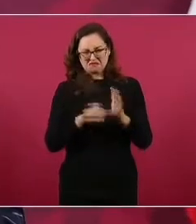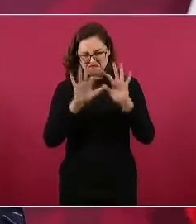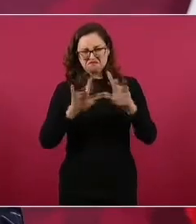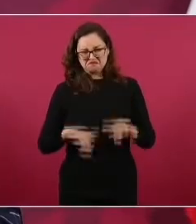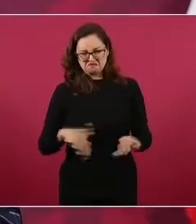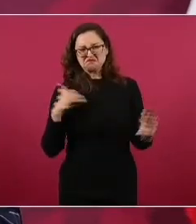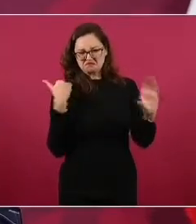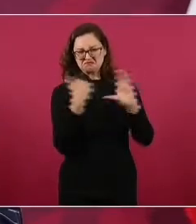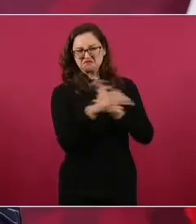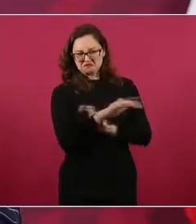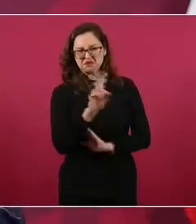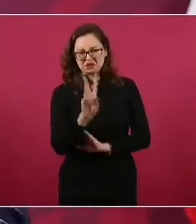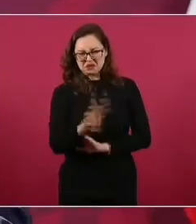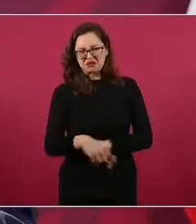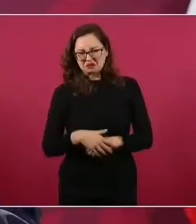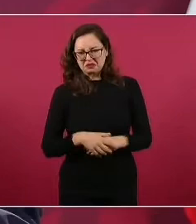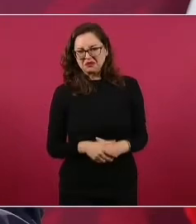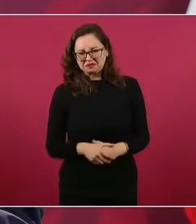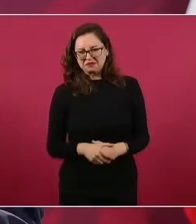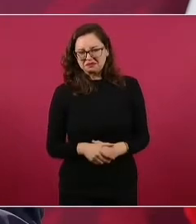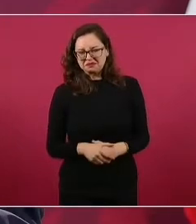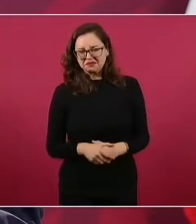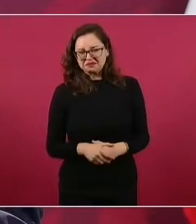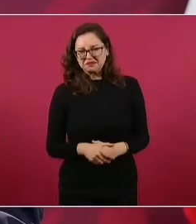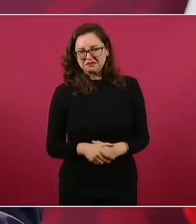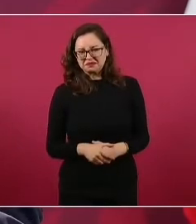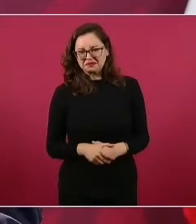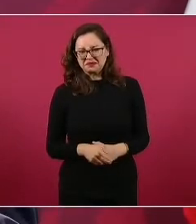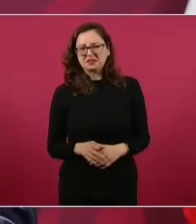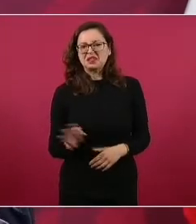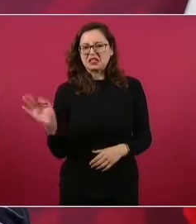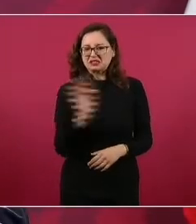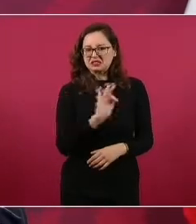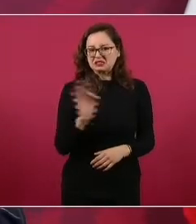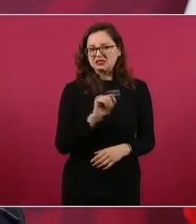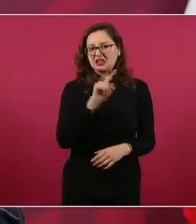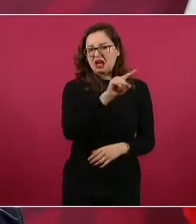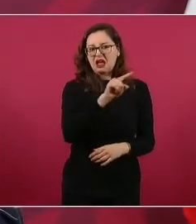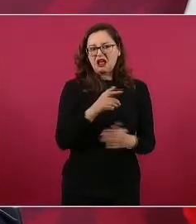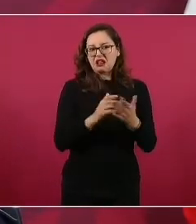Sí, pues es que a lo mejor él no sabe esto.